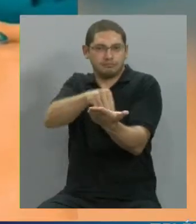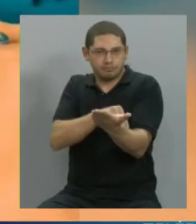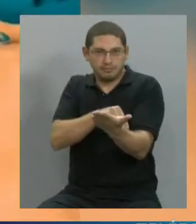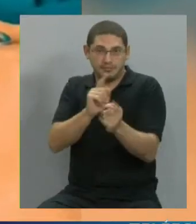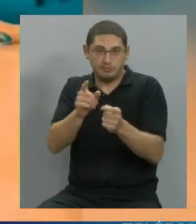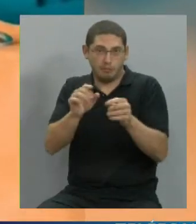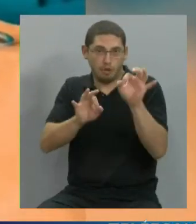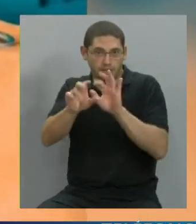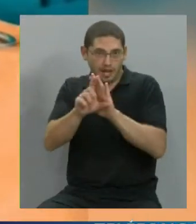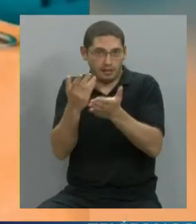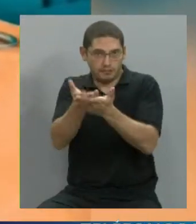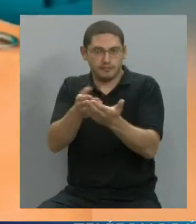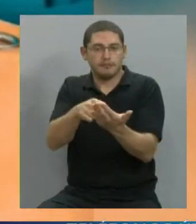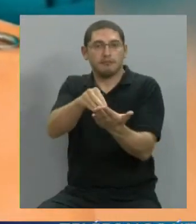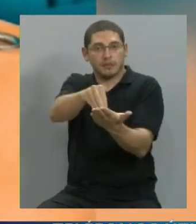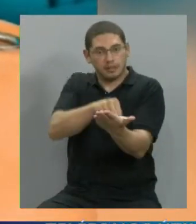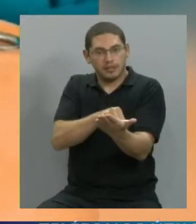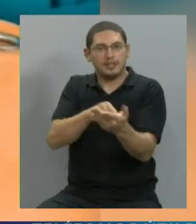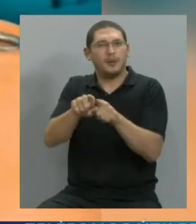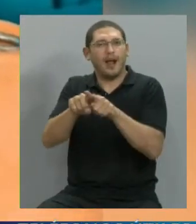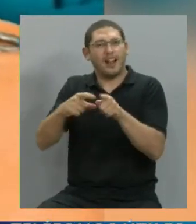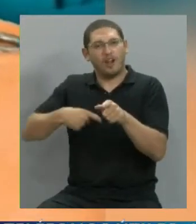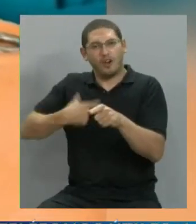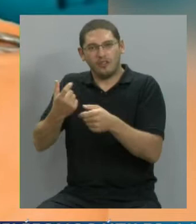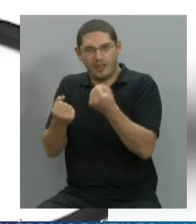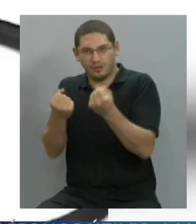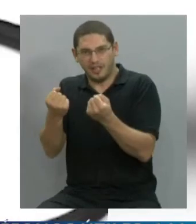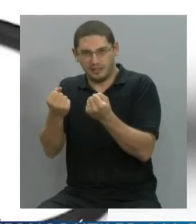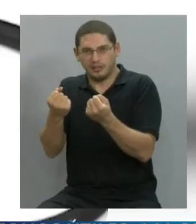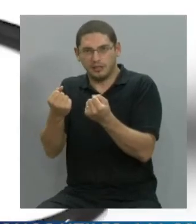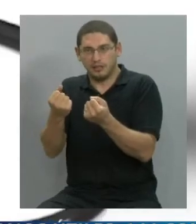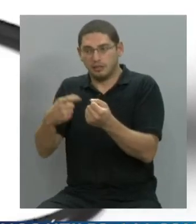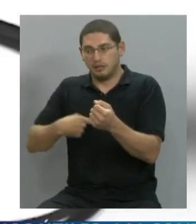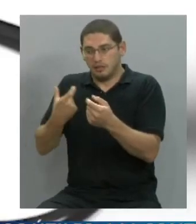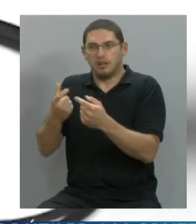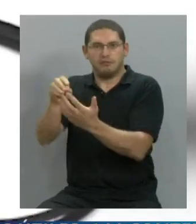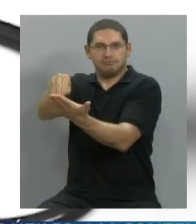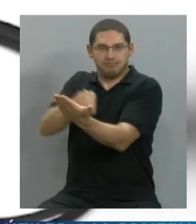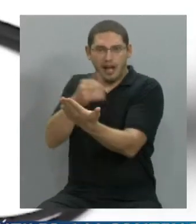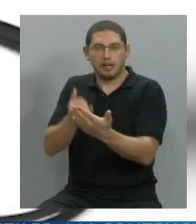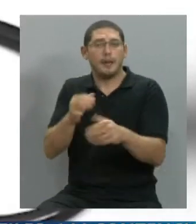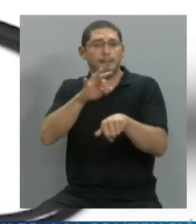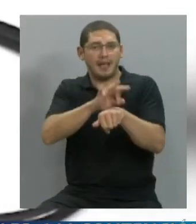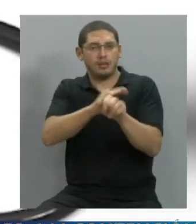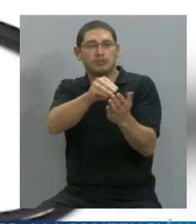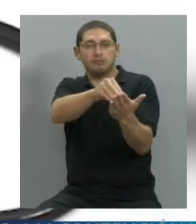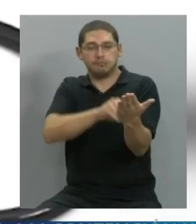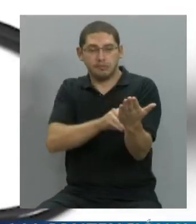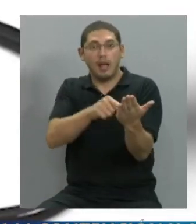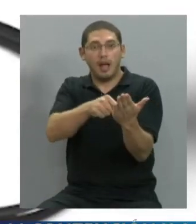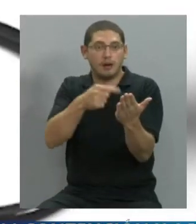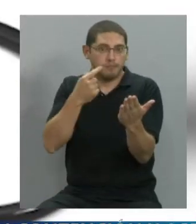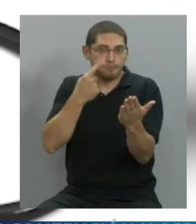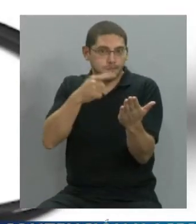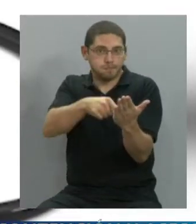como existe la licencia única de conducir, sea un registro único de médicos donde consten todos aquellos médicos que han